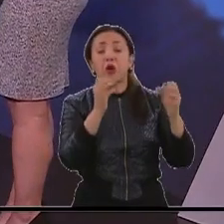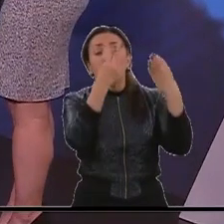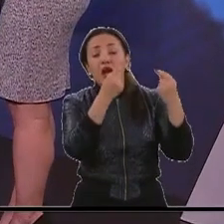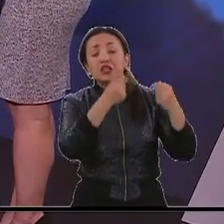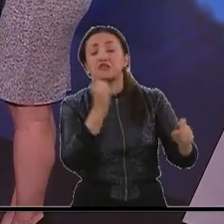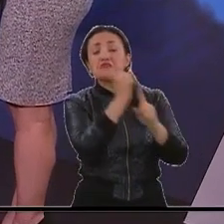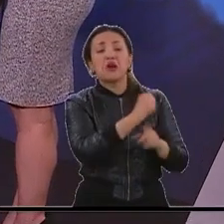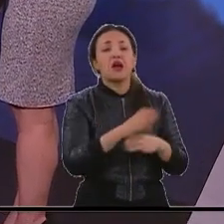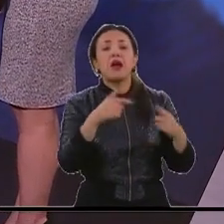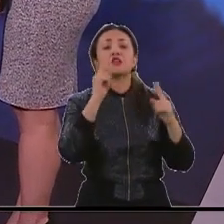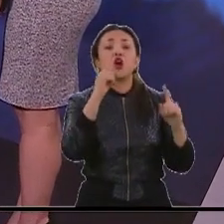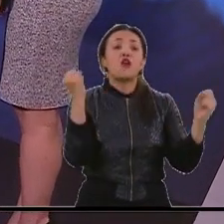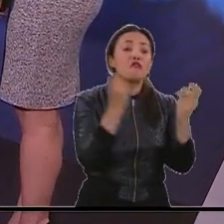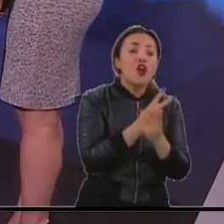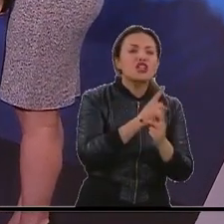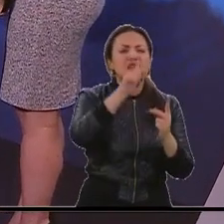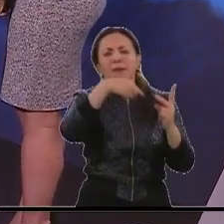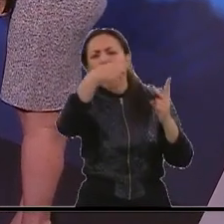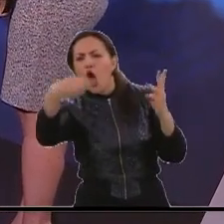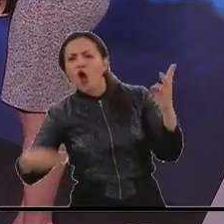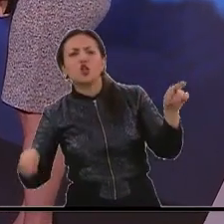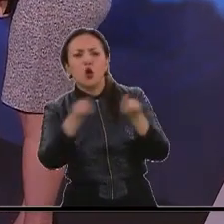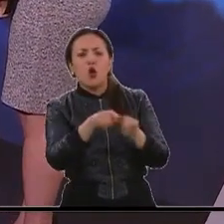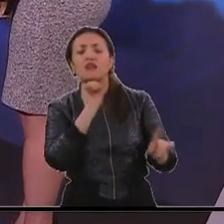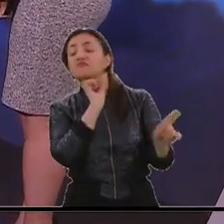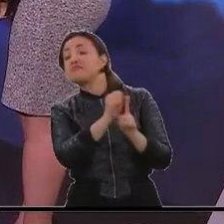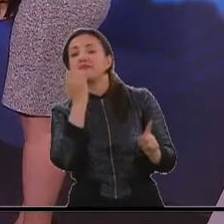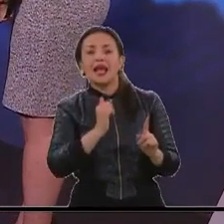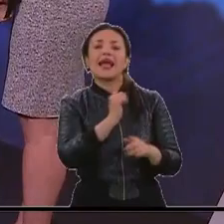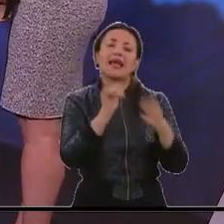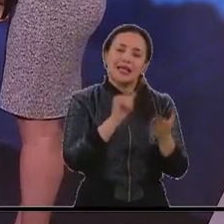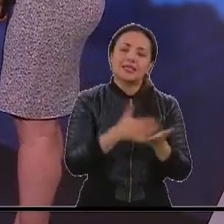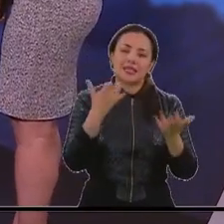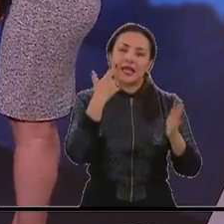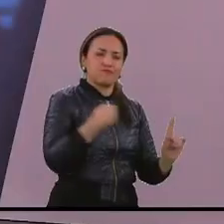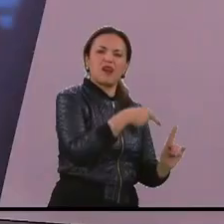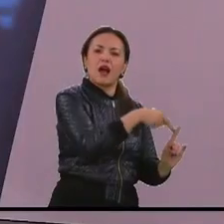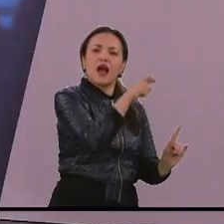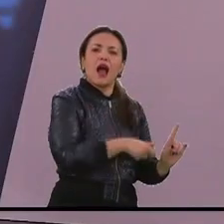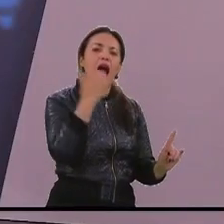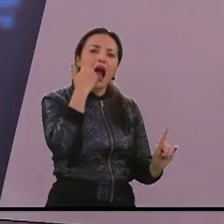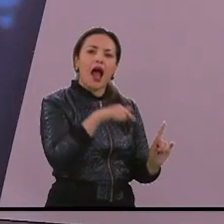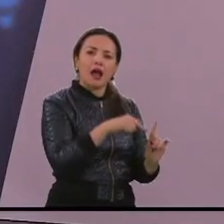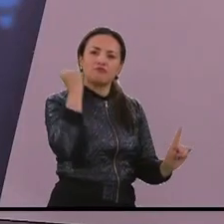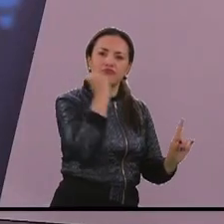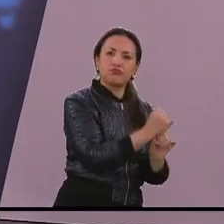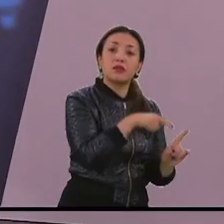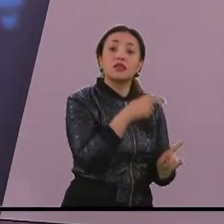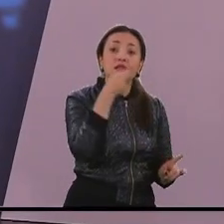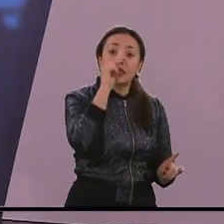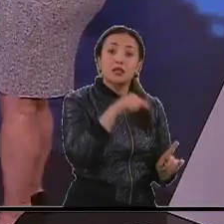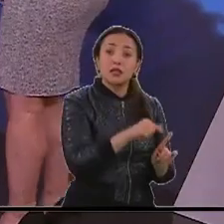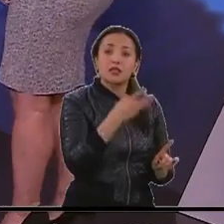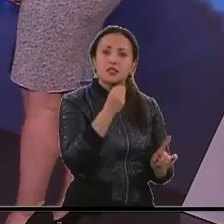una... ...de violencia, sino en otro tipo de cifras. Por eso hay que resaltarlas. Y queríamos también aportar el caso de las niñas que recibió decenas